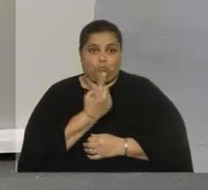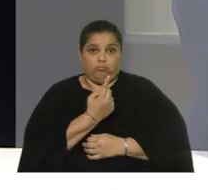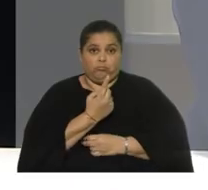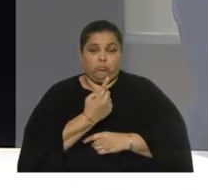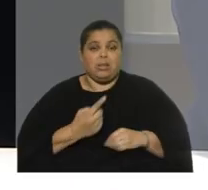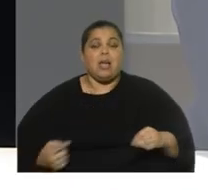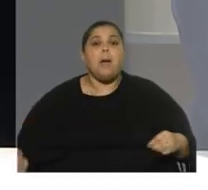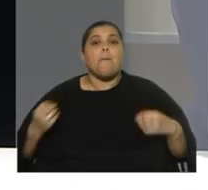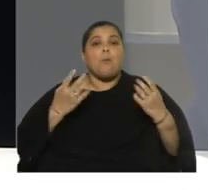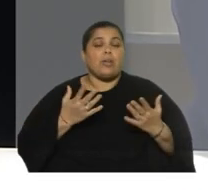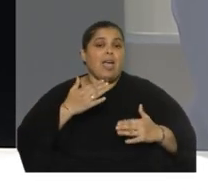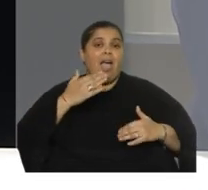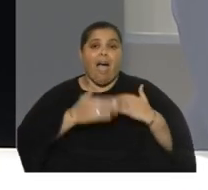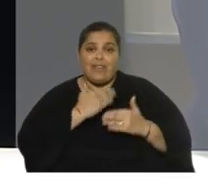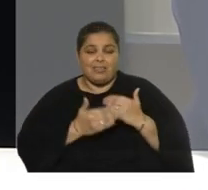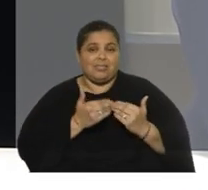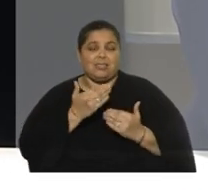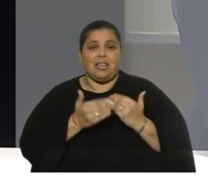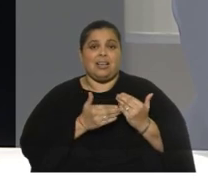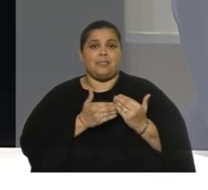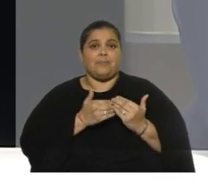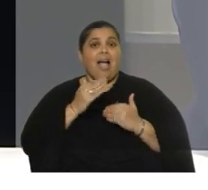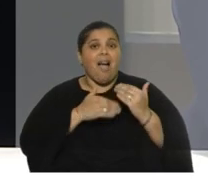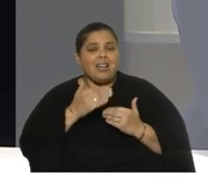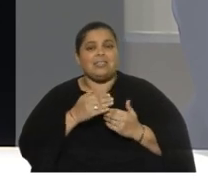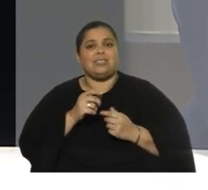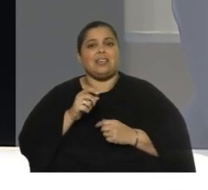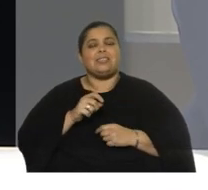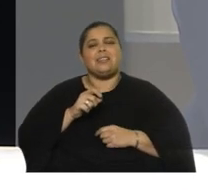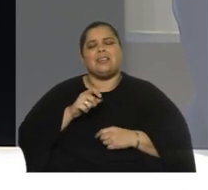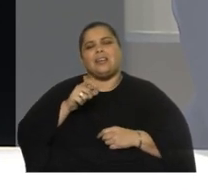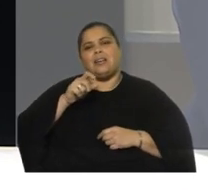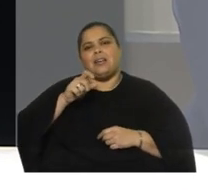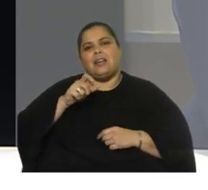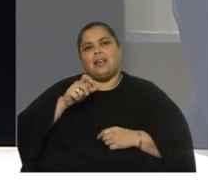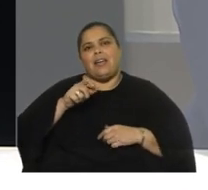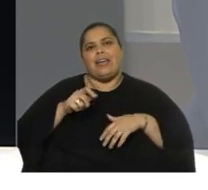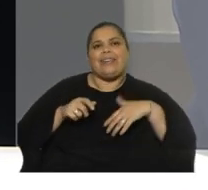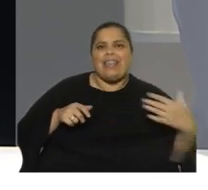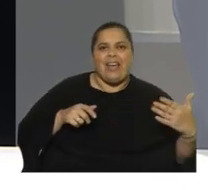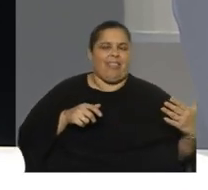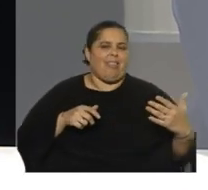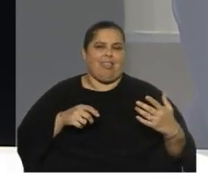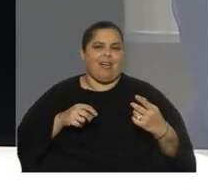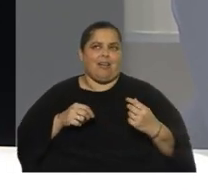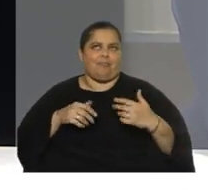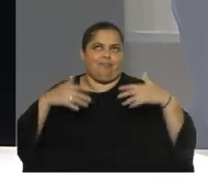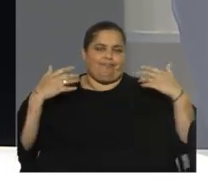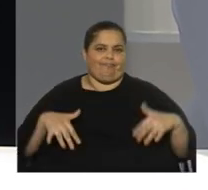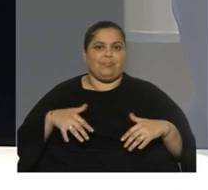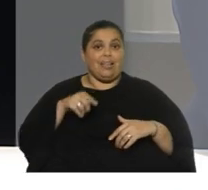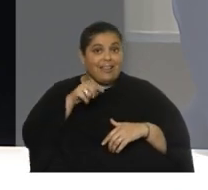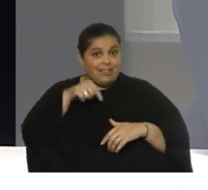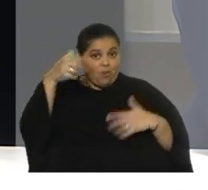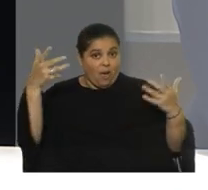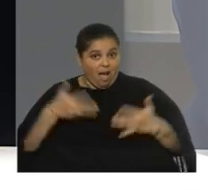avances de los populismos más extremistas. y bueno y acá hay